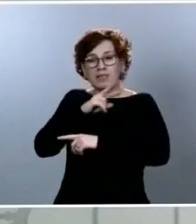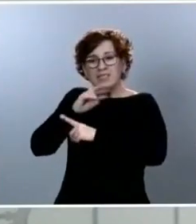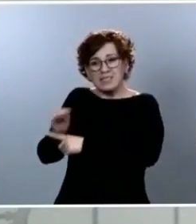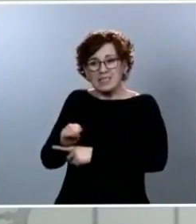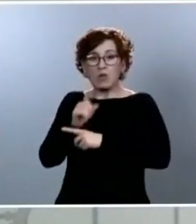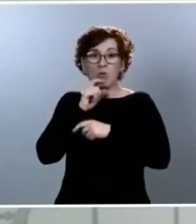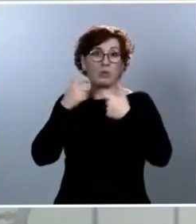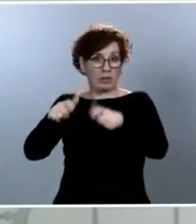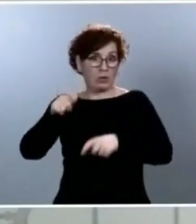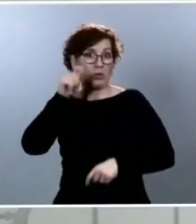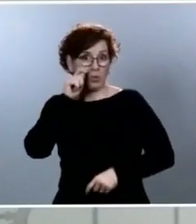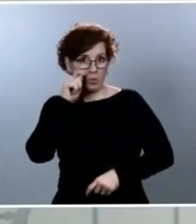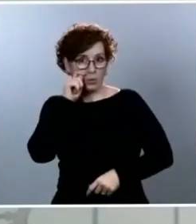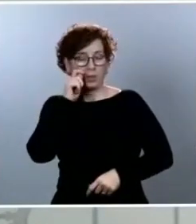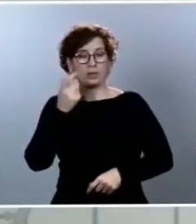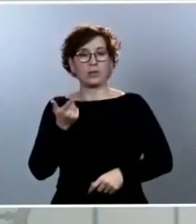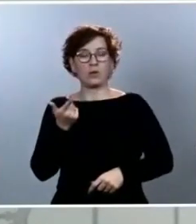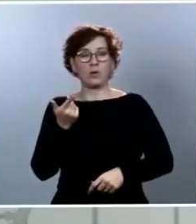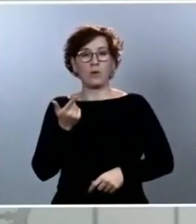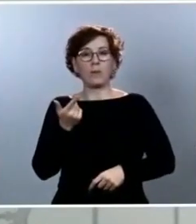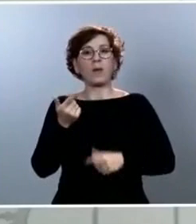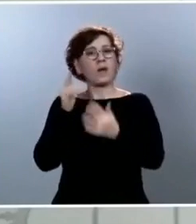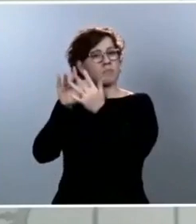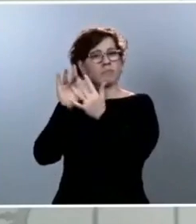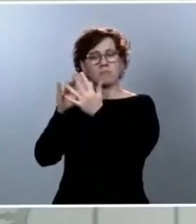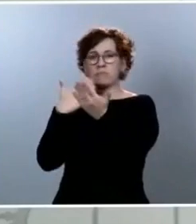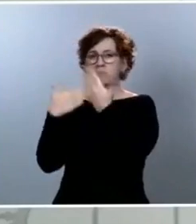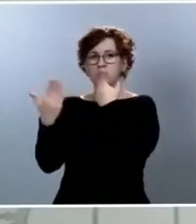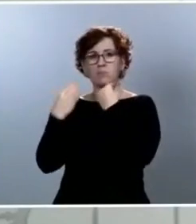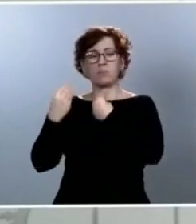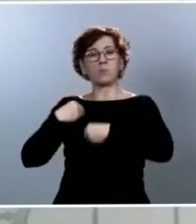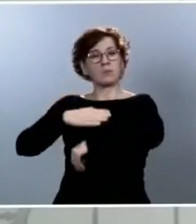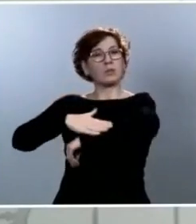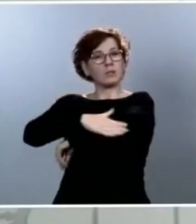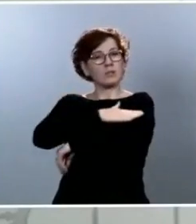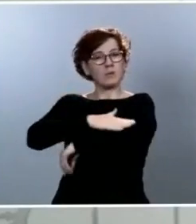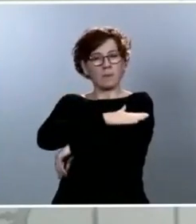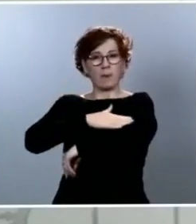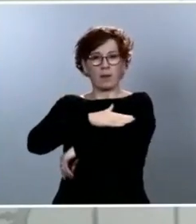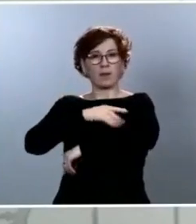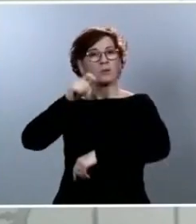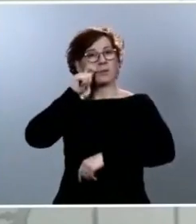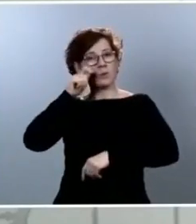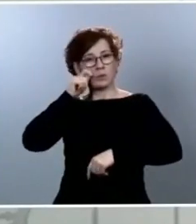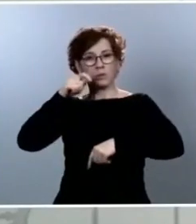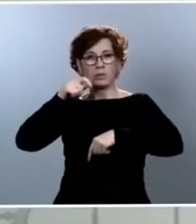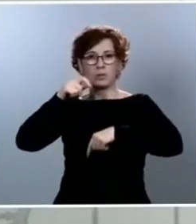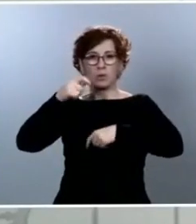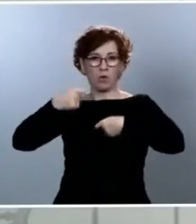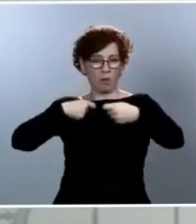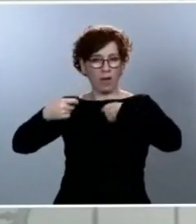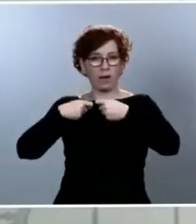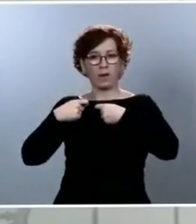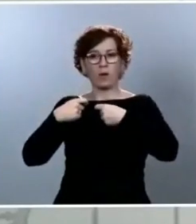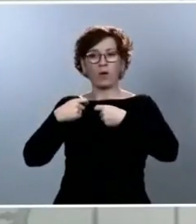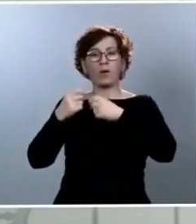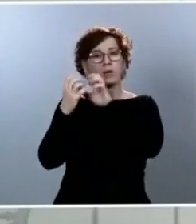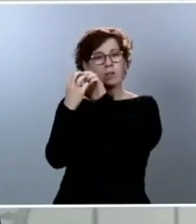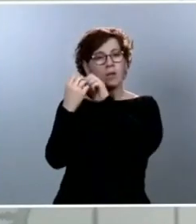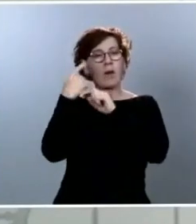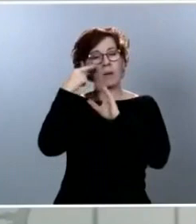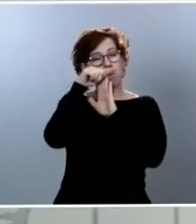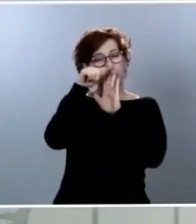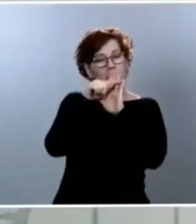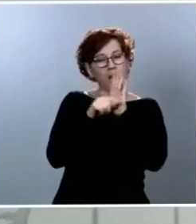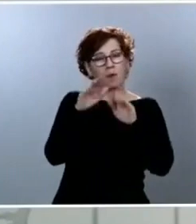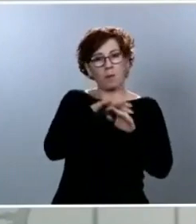el sector turístico a través del Ministerio de Industria, Comercio y Turismo. Hemos puesto en marcha distintas medidas para tratar de paliar, digamos,